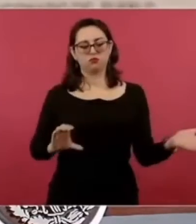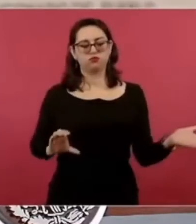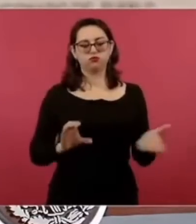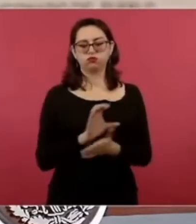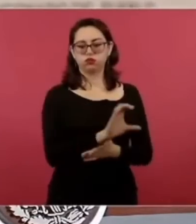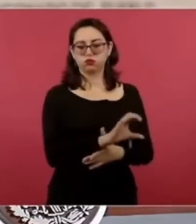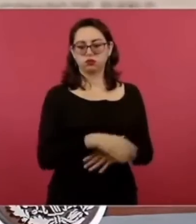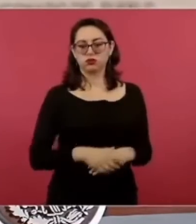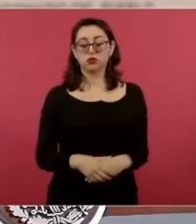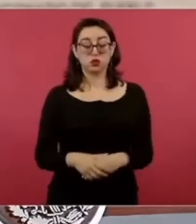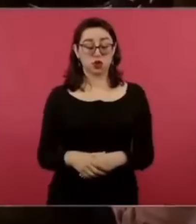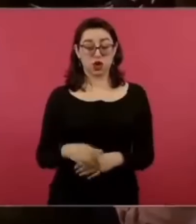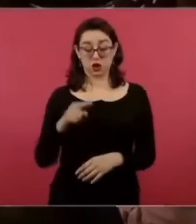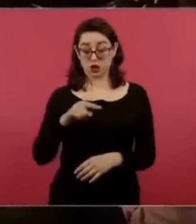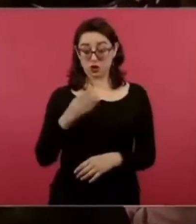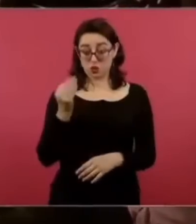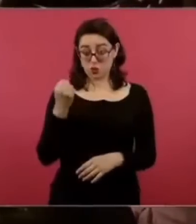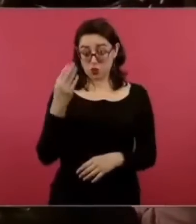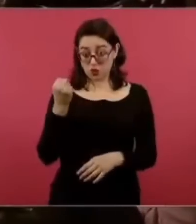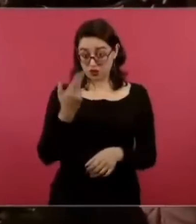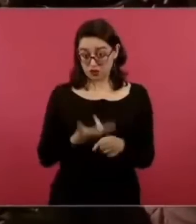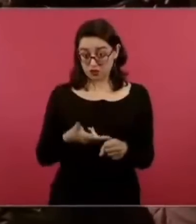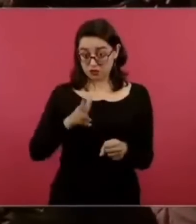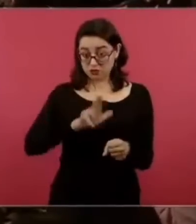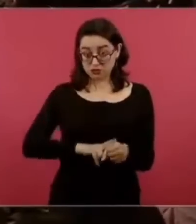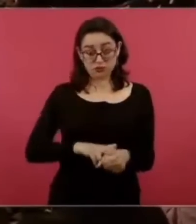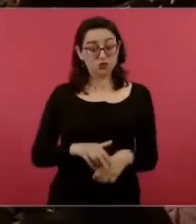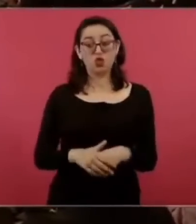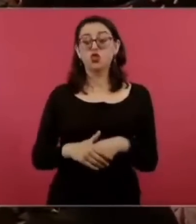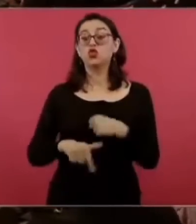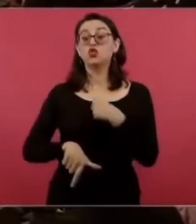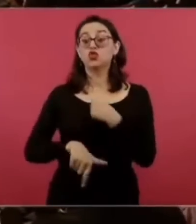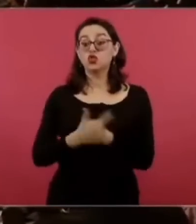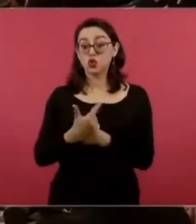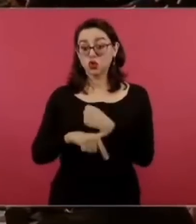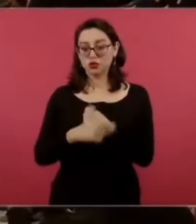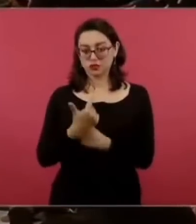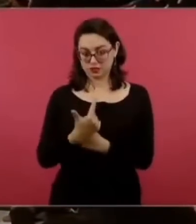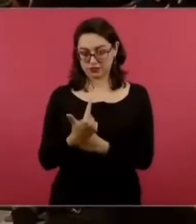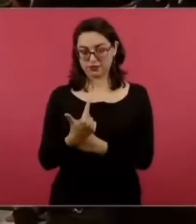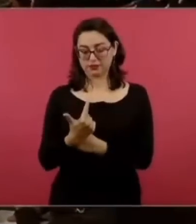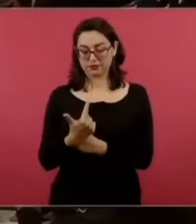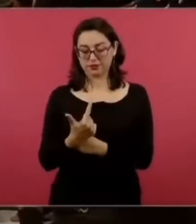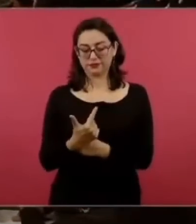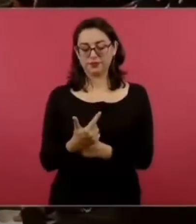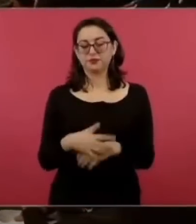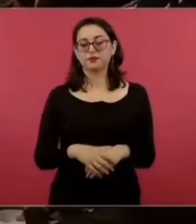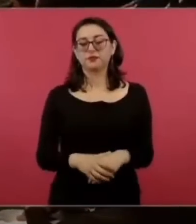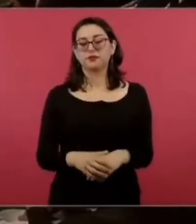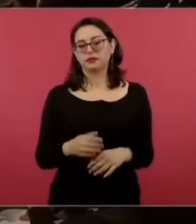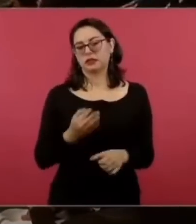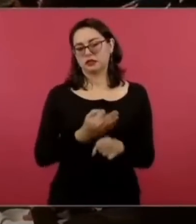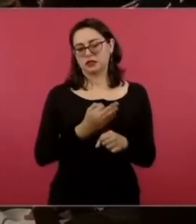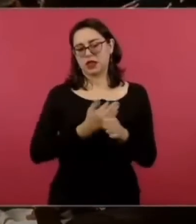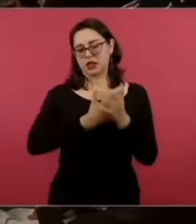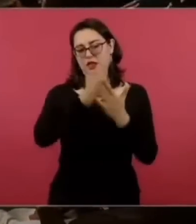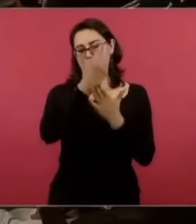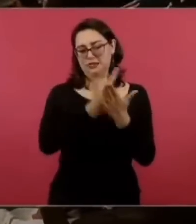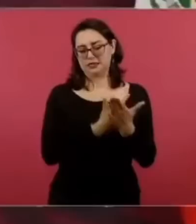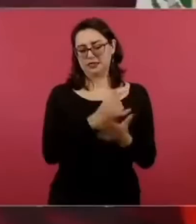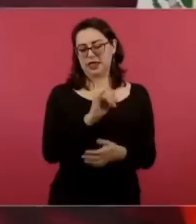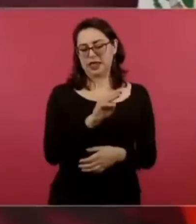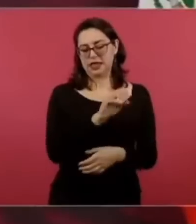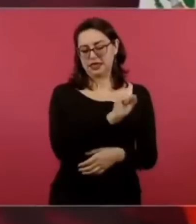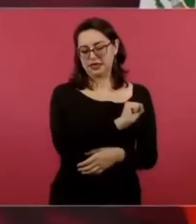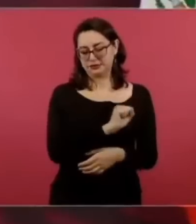son doce lo que pasa es que faltan aquí unos de la Secretaría de Salud falta uno que tiene la